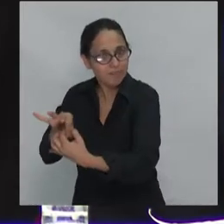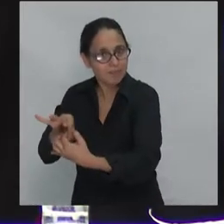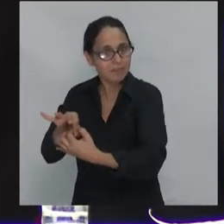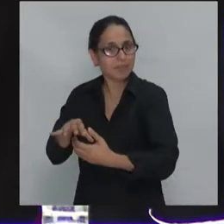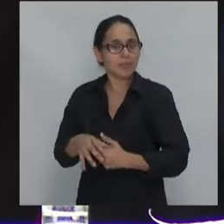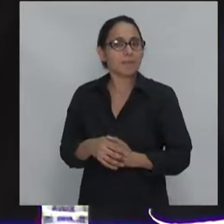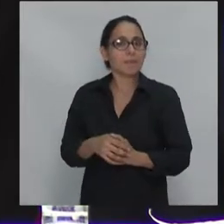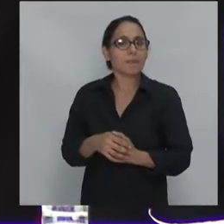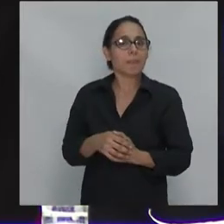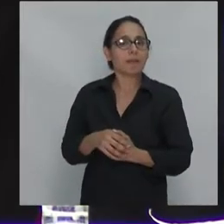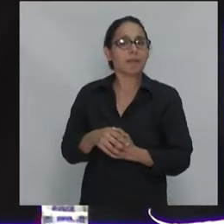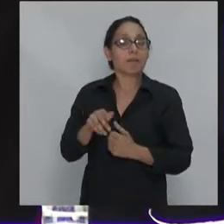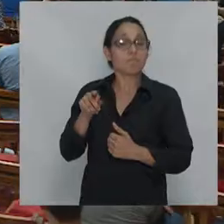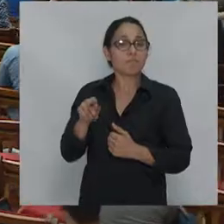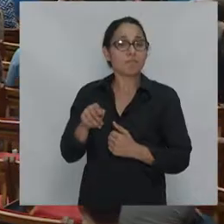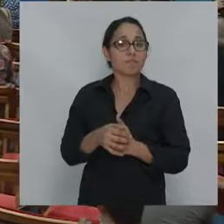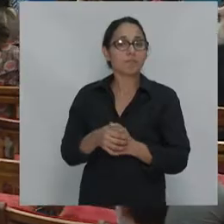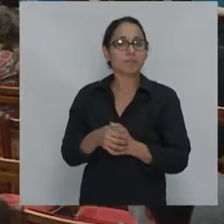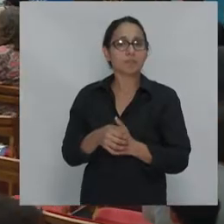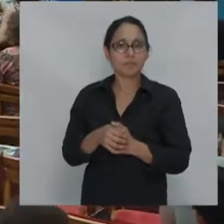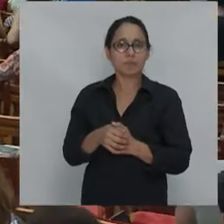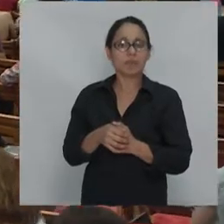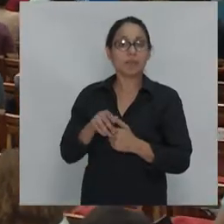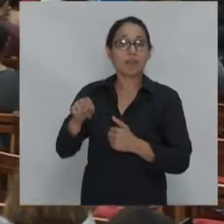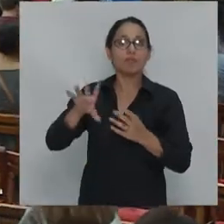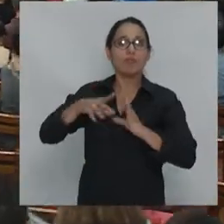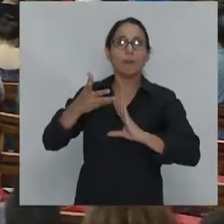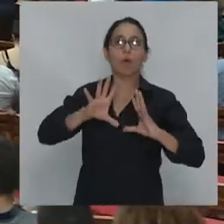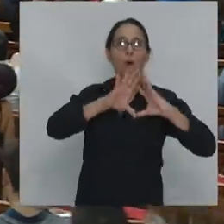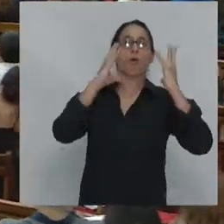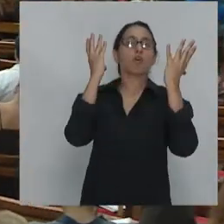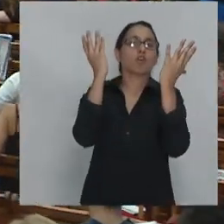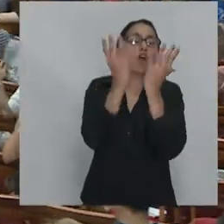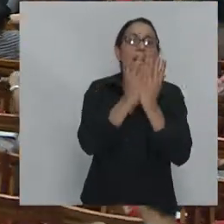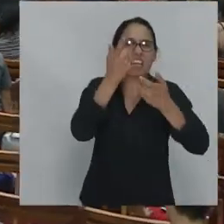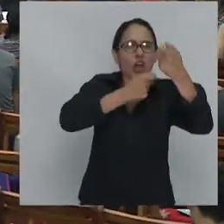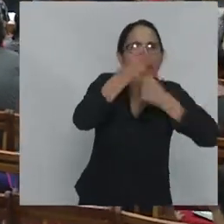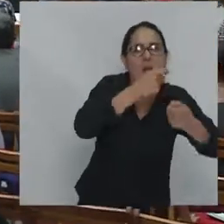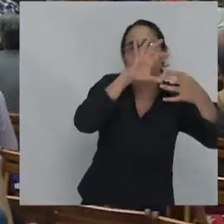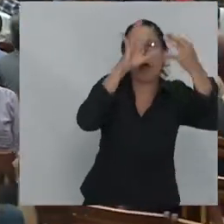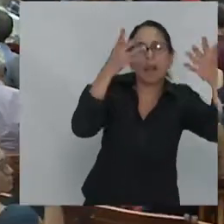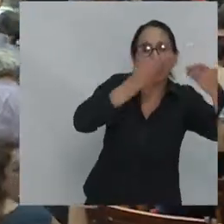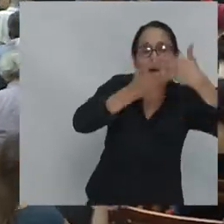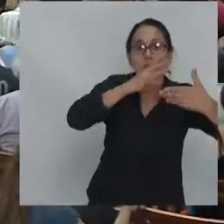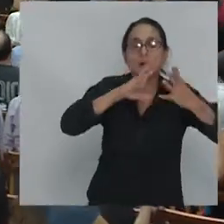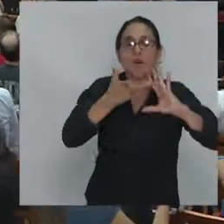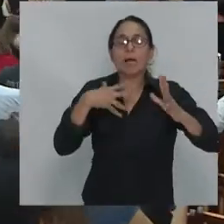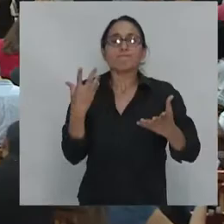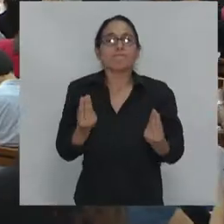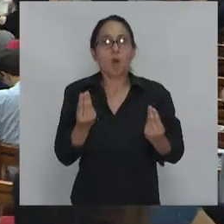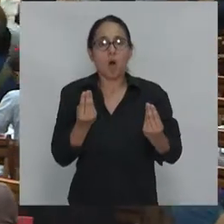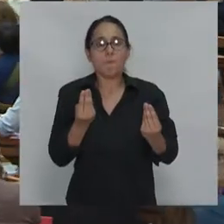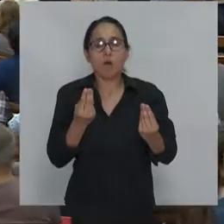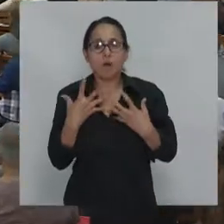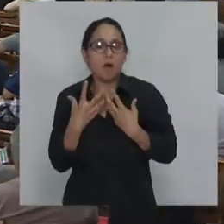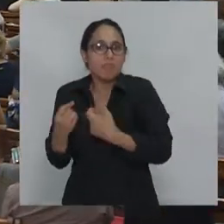contra los avances de la globalización, primera globalización en ese caso. Y aunque hoy día